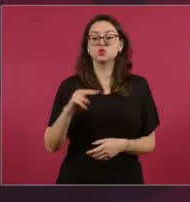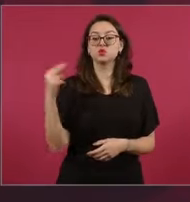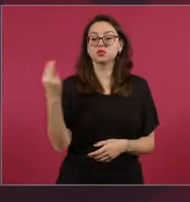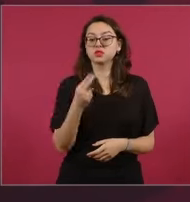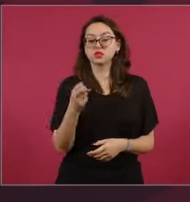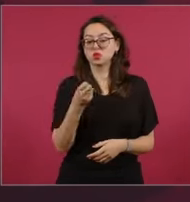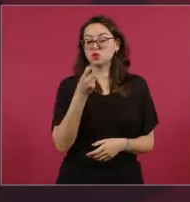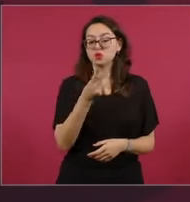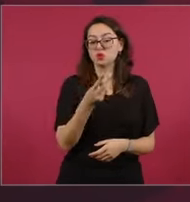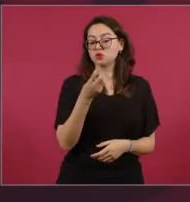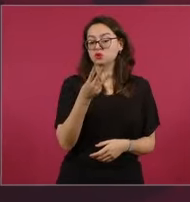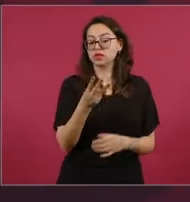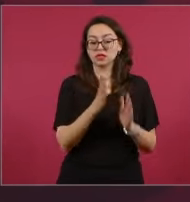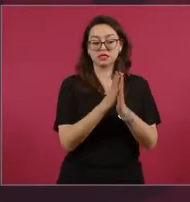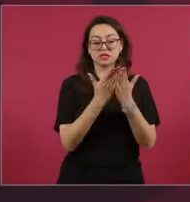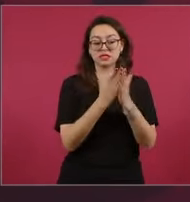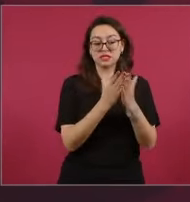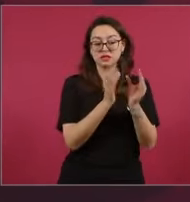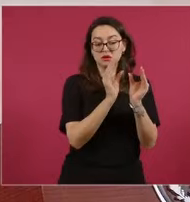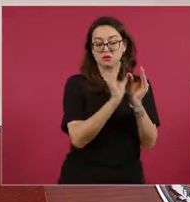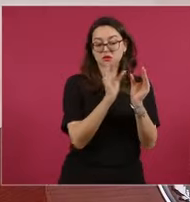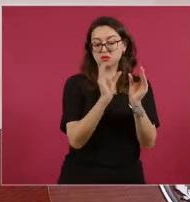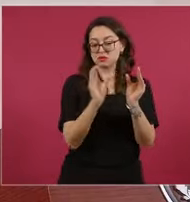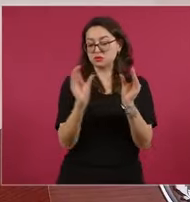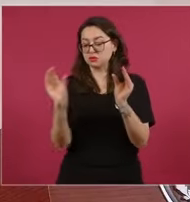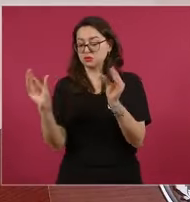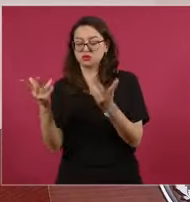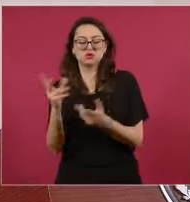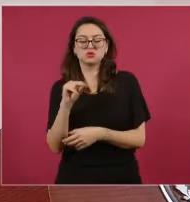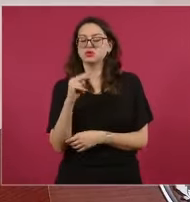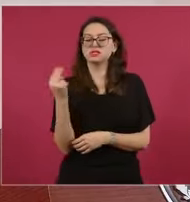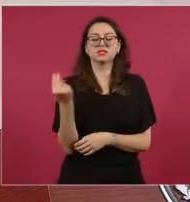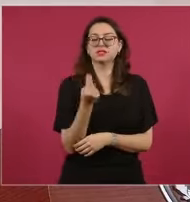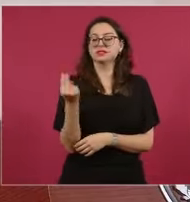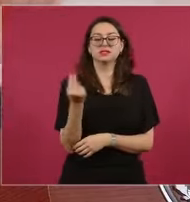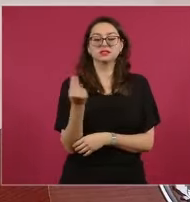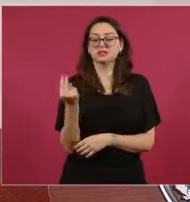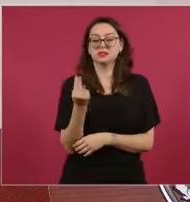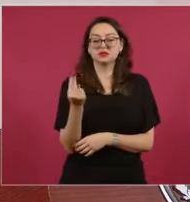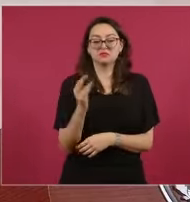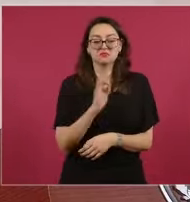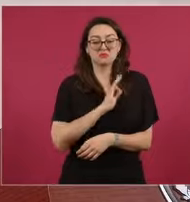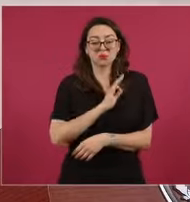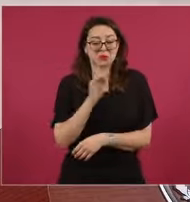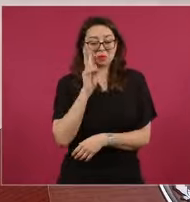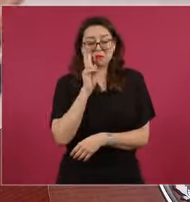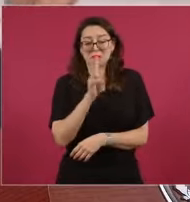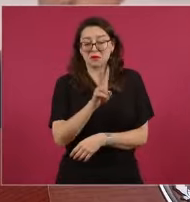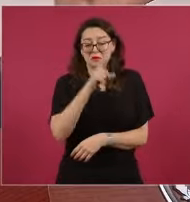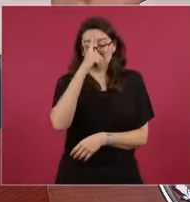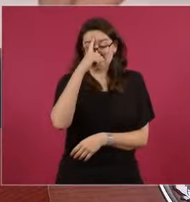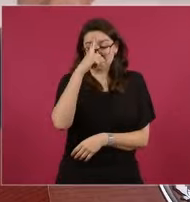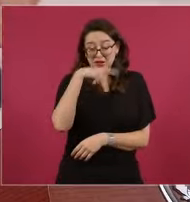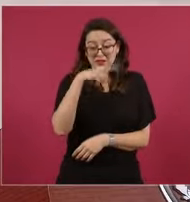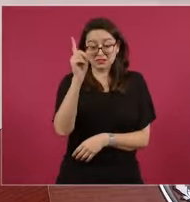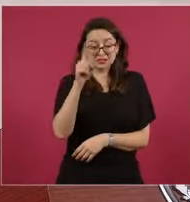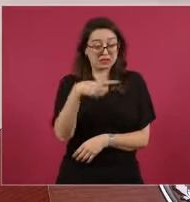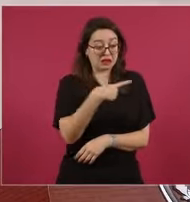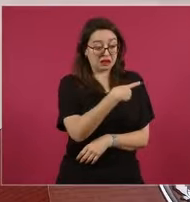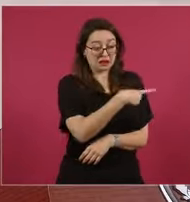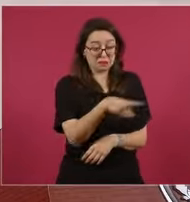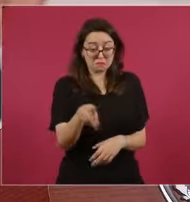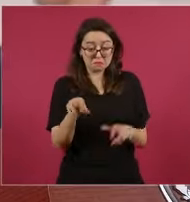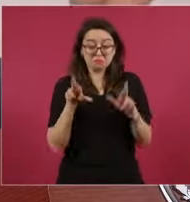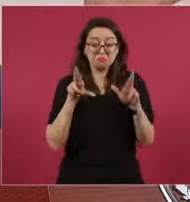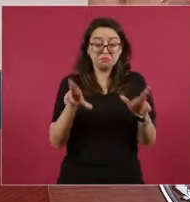de teoría política. Es nada más que ustedes